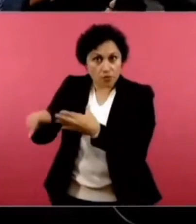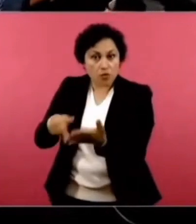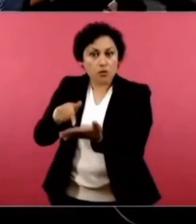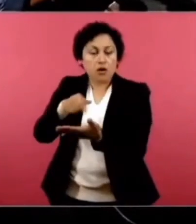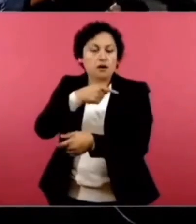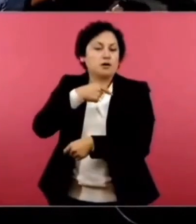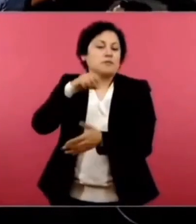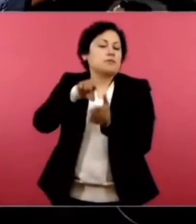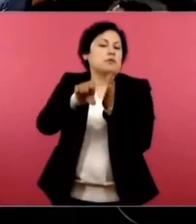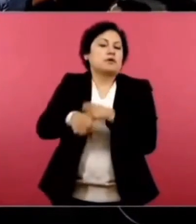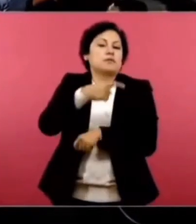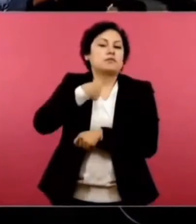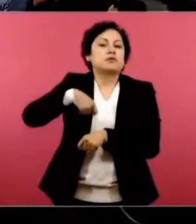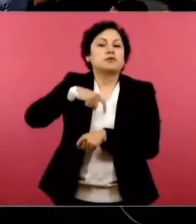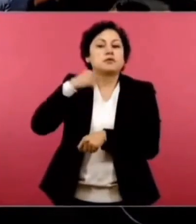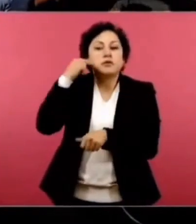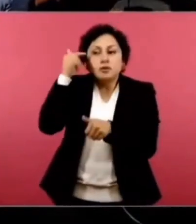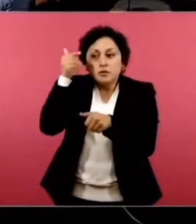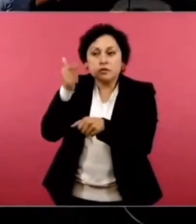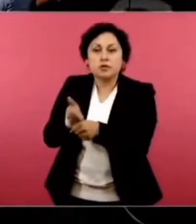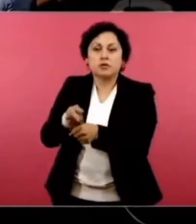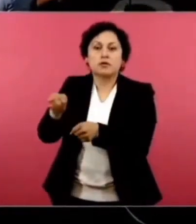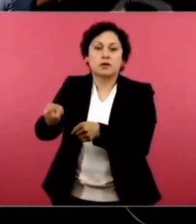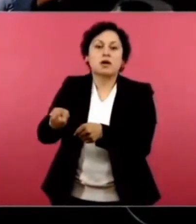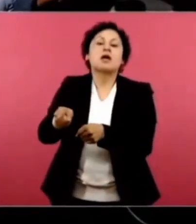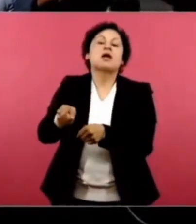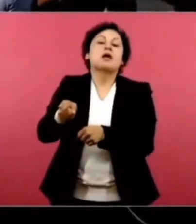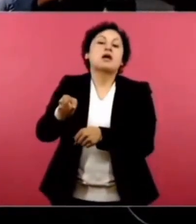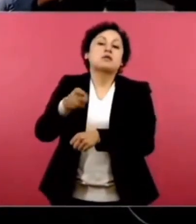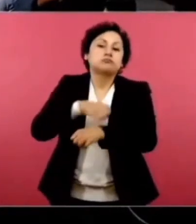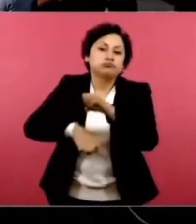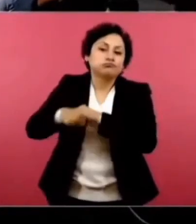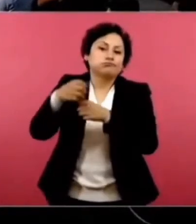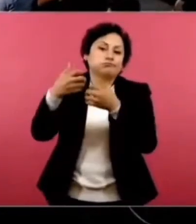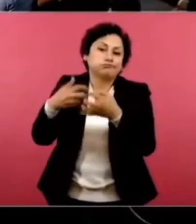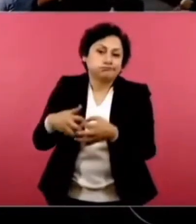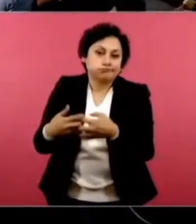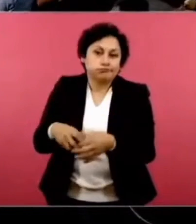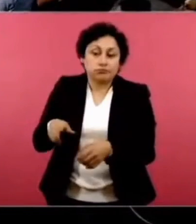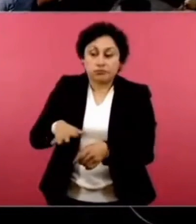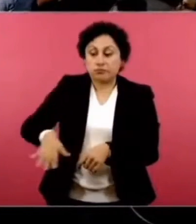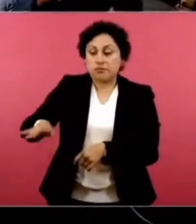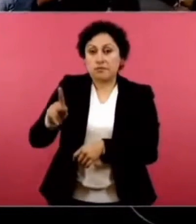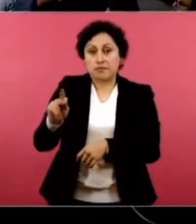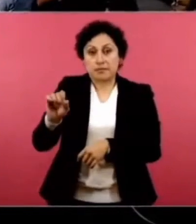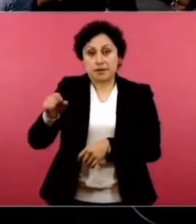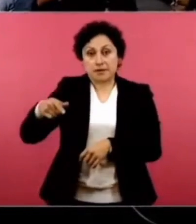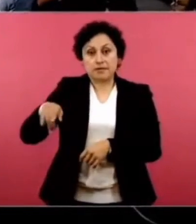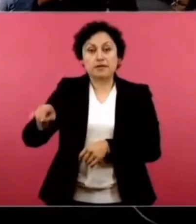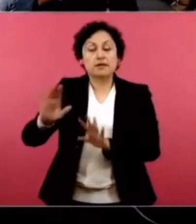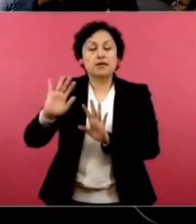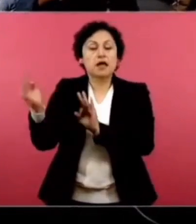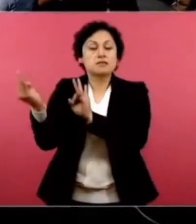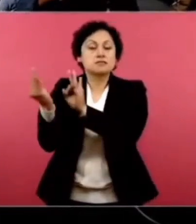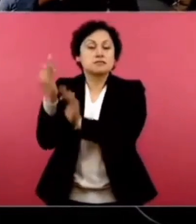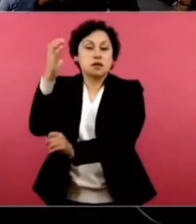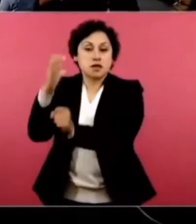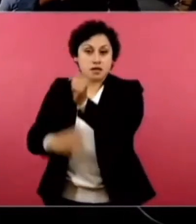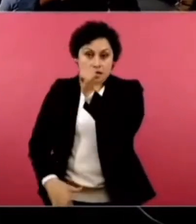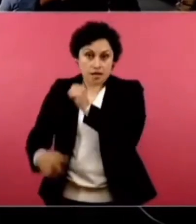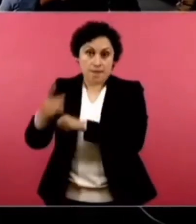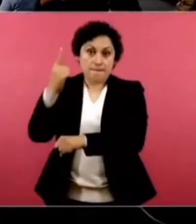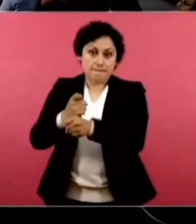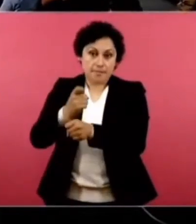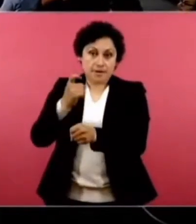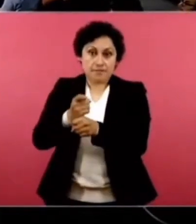cuanto a exploración y producción. El campo Cuesqui se encuentra a punto de concluir su primera fase, ya tiene